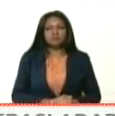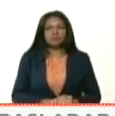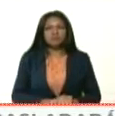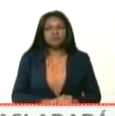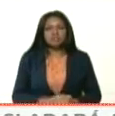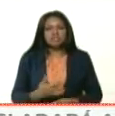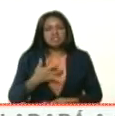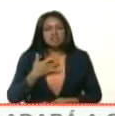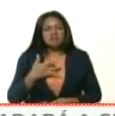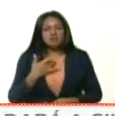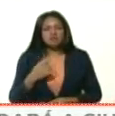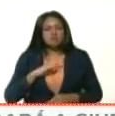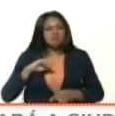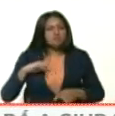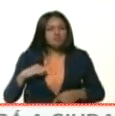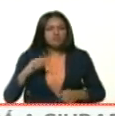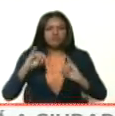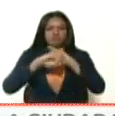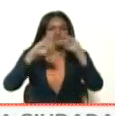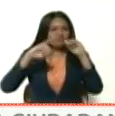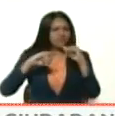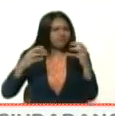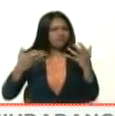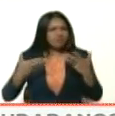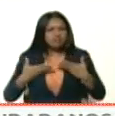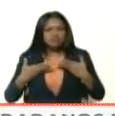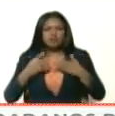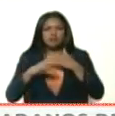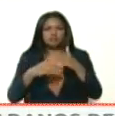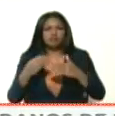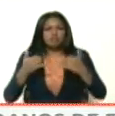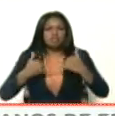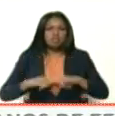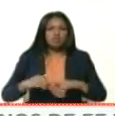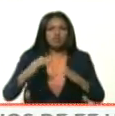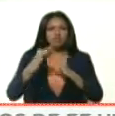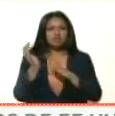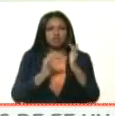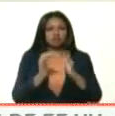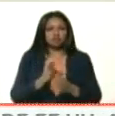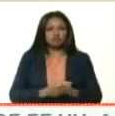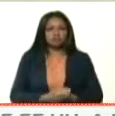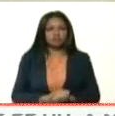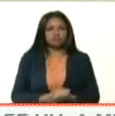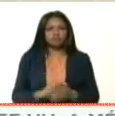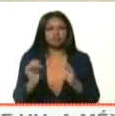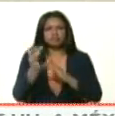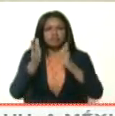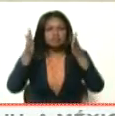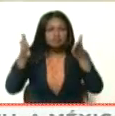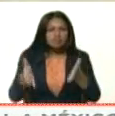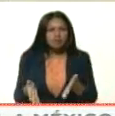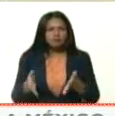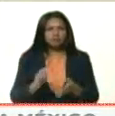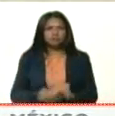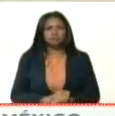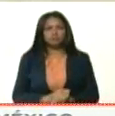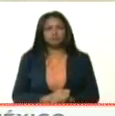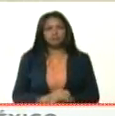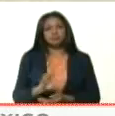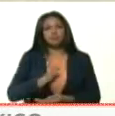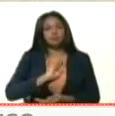Sintámonos dichosos y felices de ser hijos de Cristo, de ser cristianos y de ser